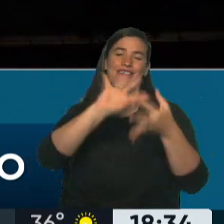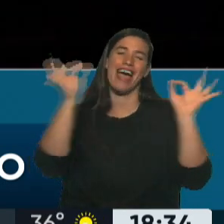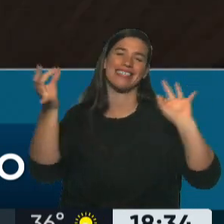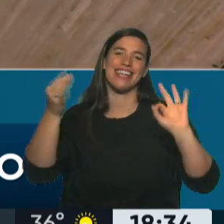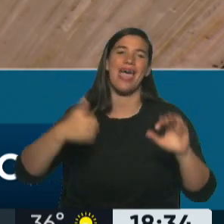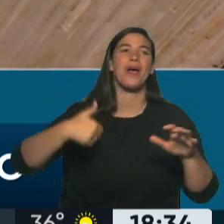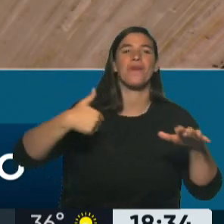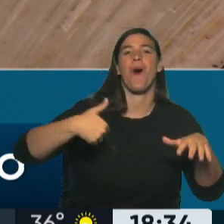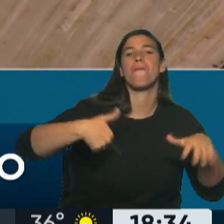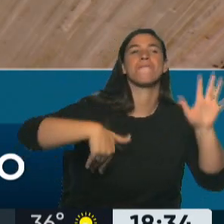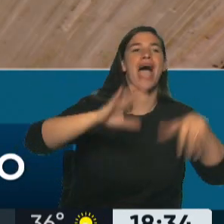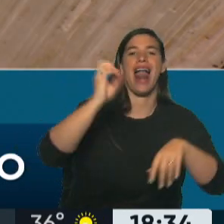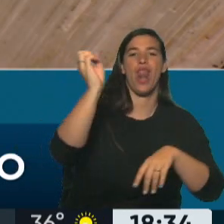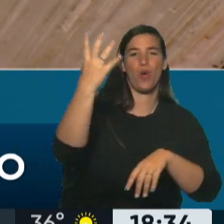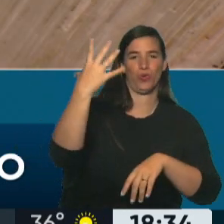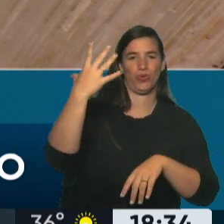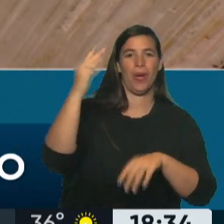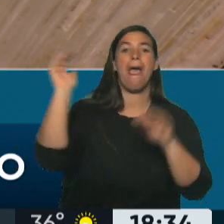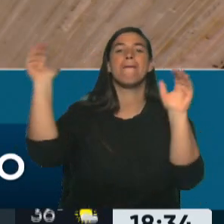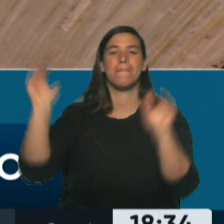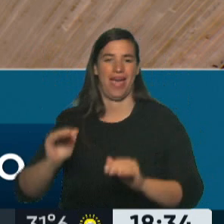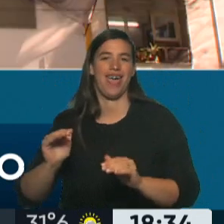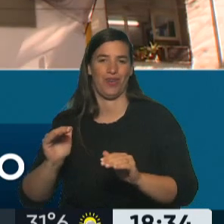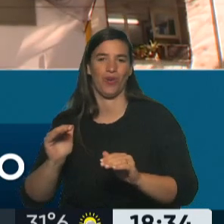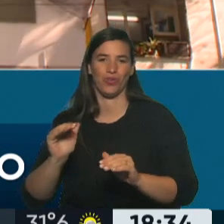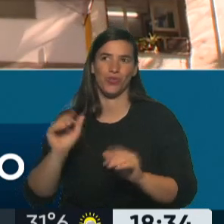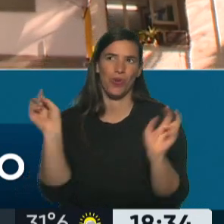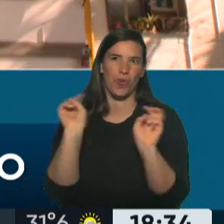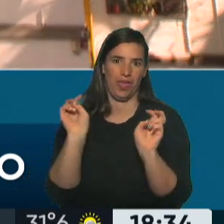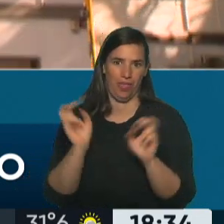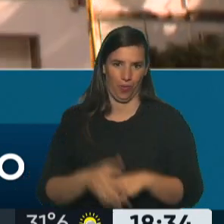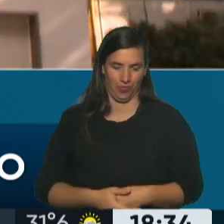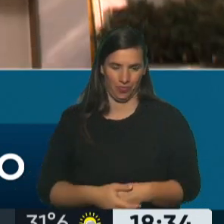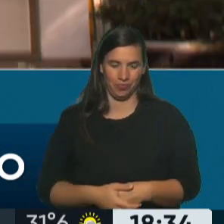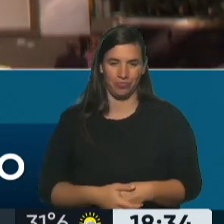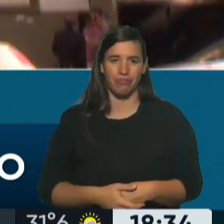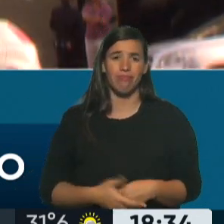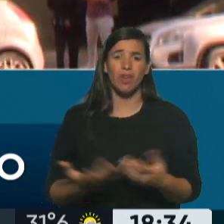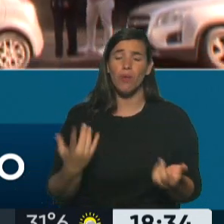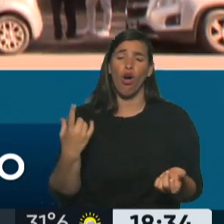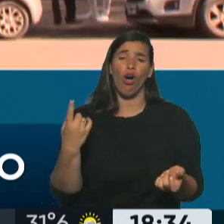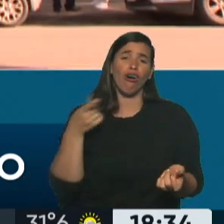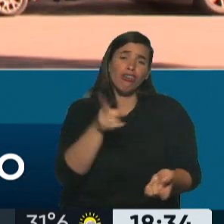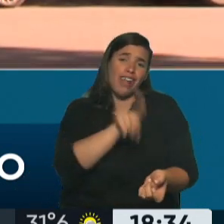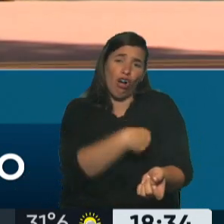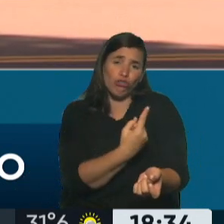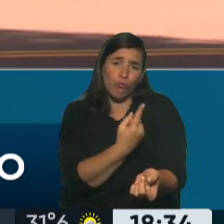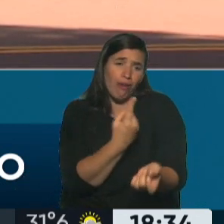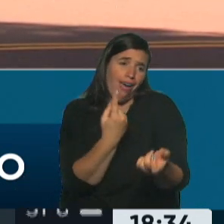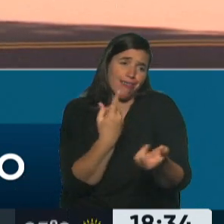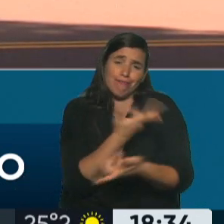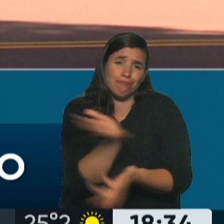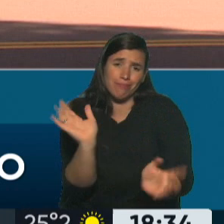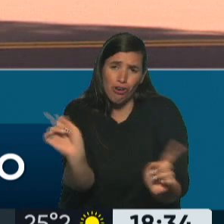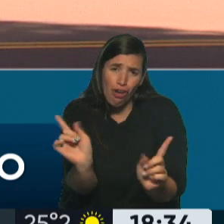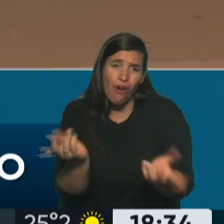una intención de no ir a las tradiciones, no ir en contra de las tradiciones populares, sino poder entender que hay muchas personas que